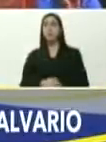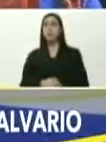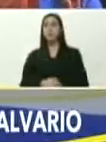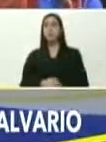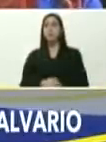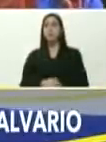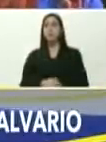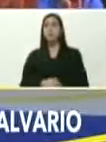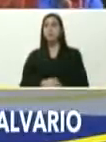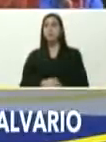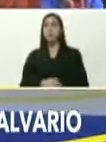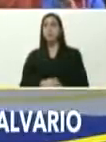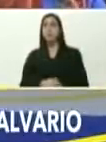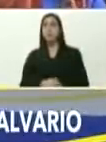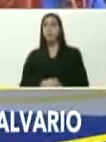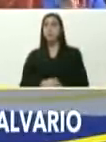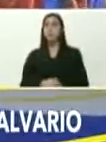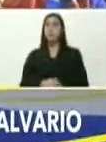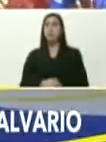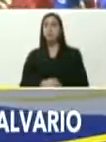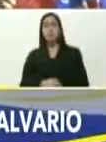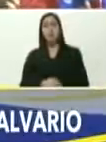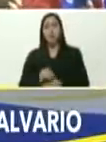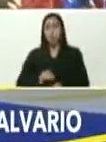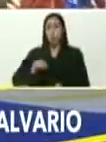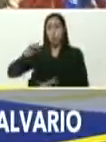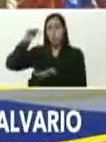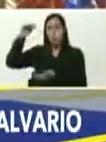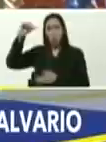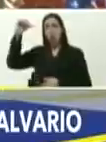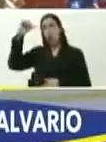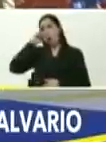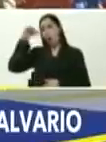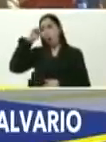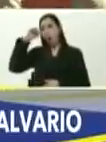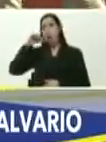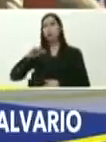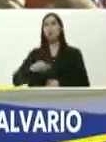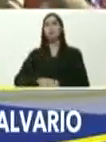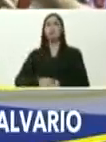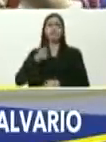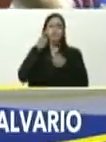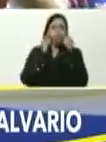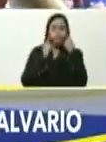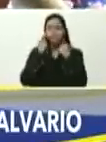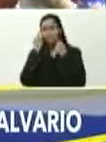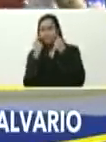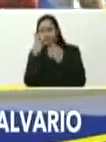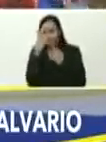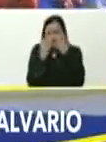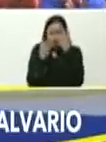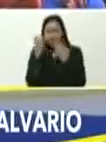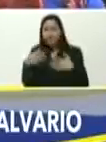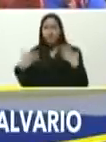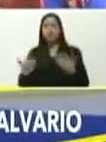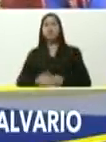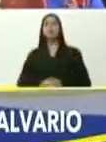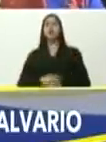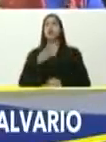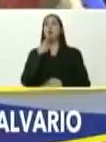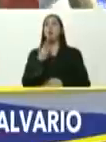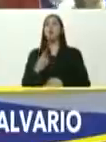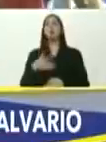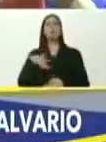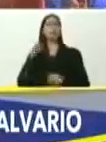la prueba, bueno, cuando se estaba llenando, lo llené más de lágrimas, que de agua, porque, ¿qué le puedo decir?